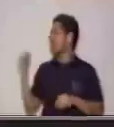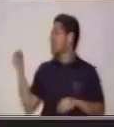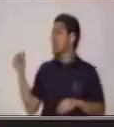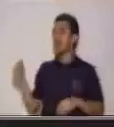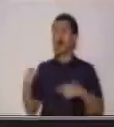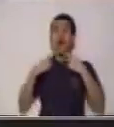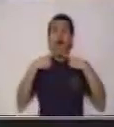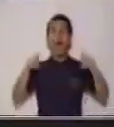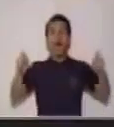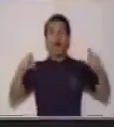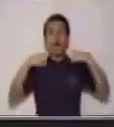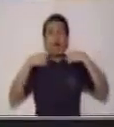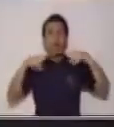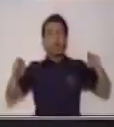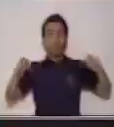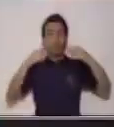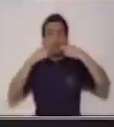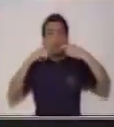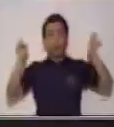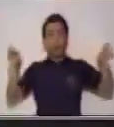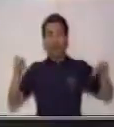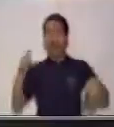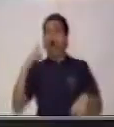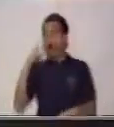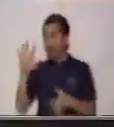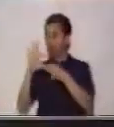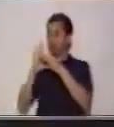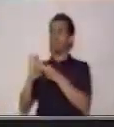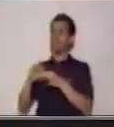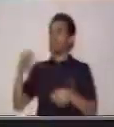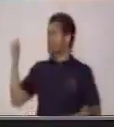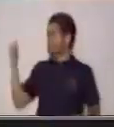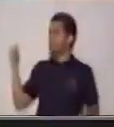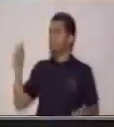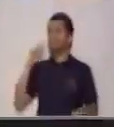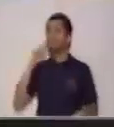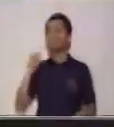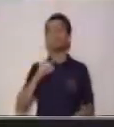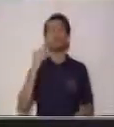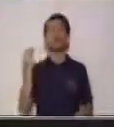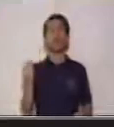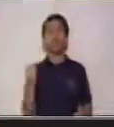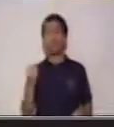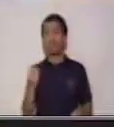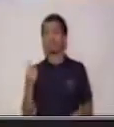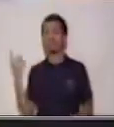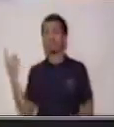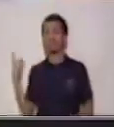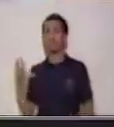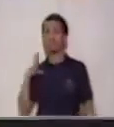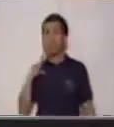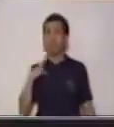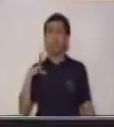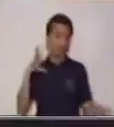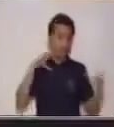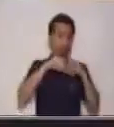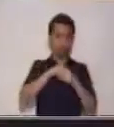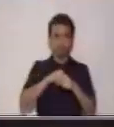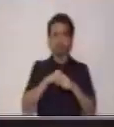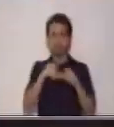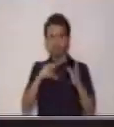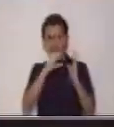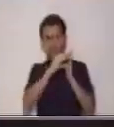relación con lo que estamos hablando de textos persuasivos porque estos son parte de este grupo de